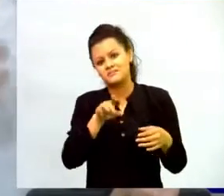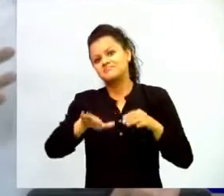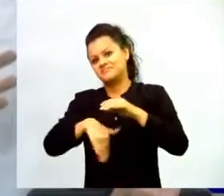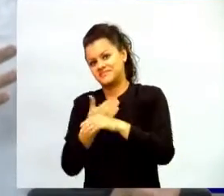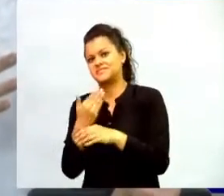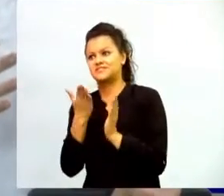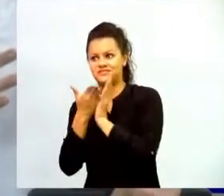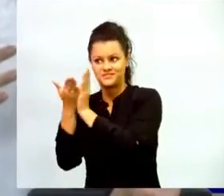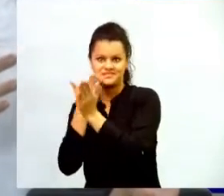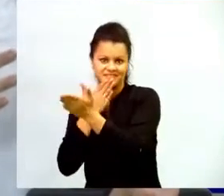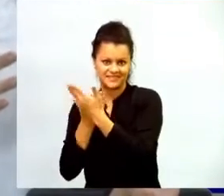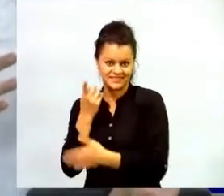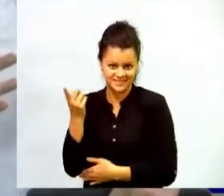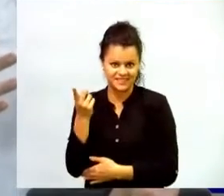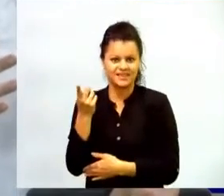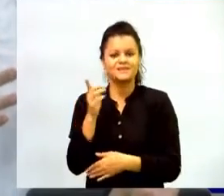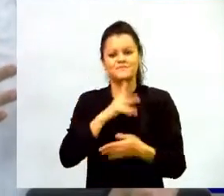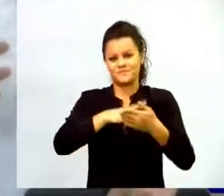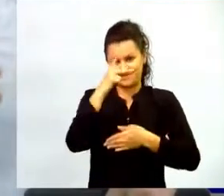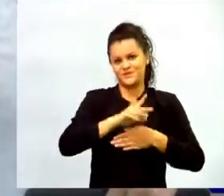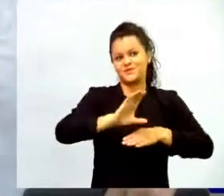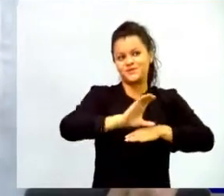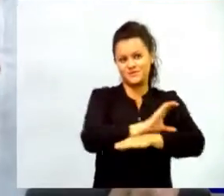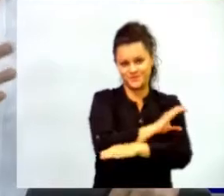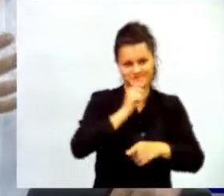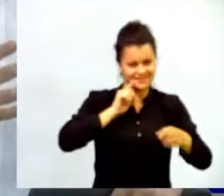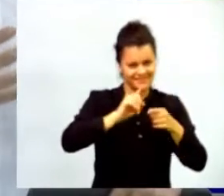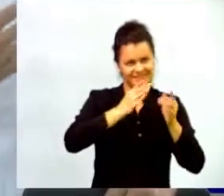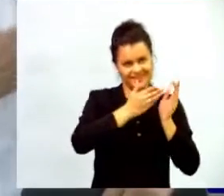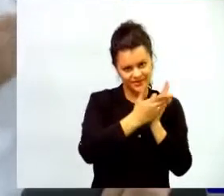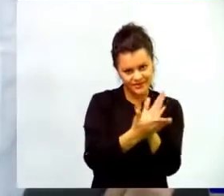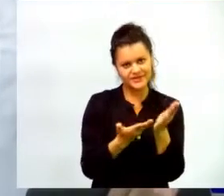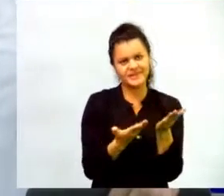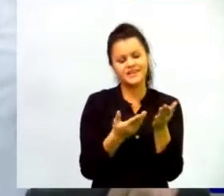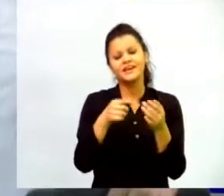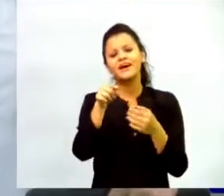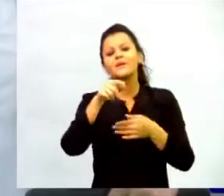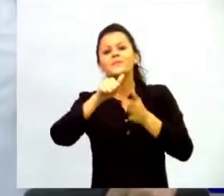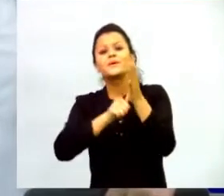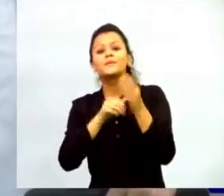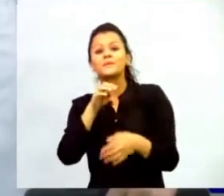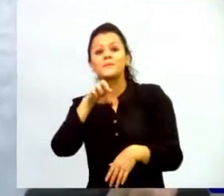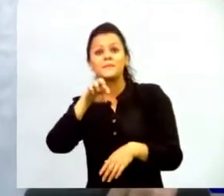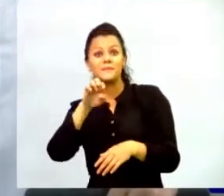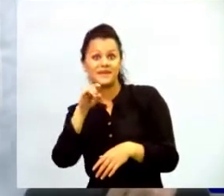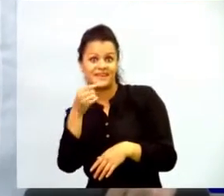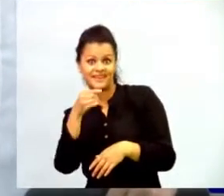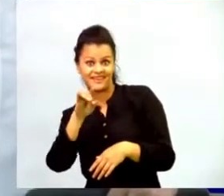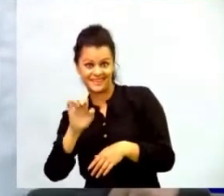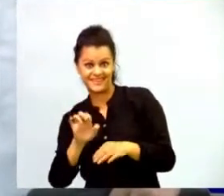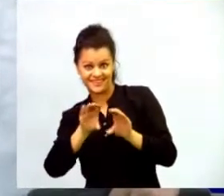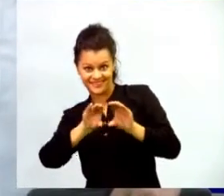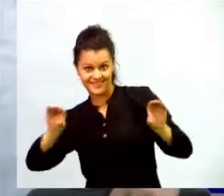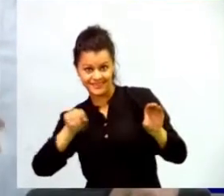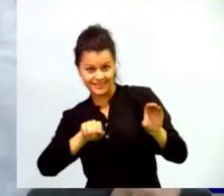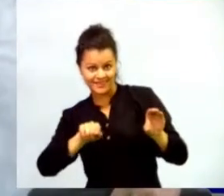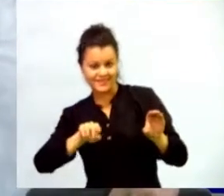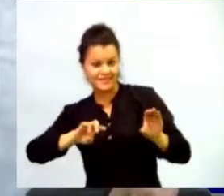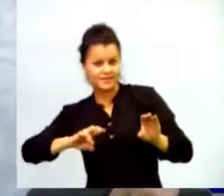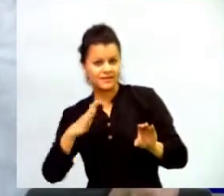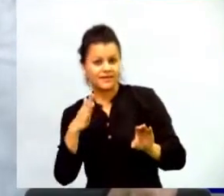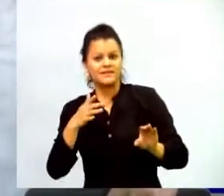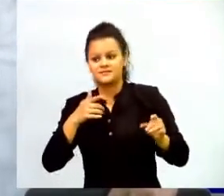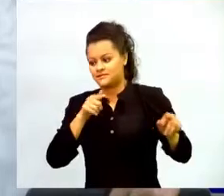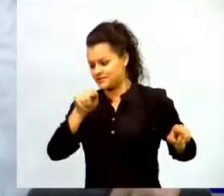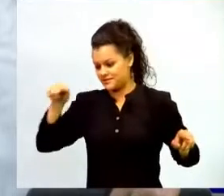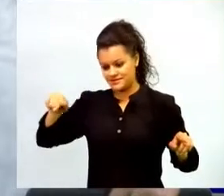a través de computadores para educar a través de programas como PEGI que nos acompañan acá esto es la clave el profesor